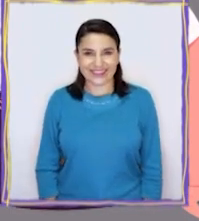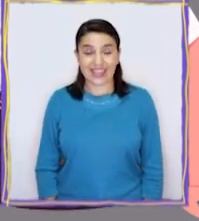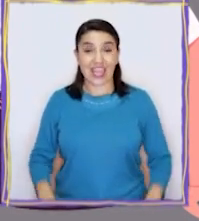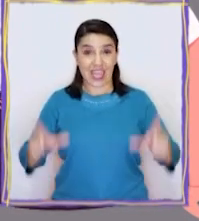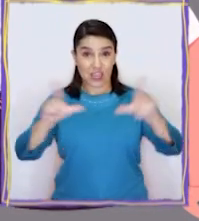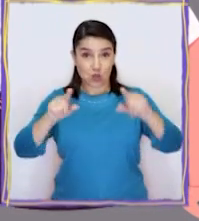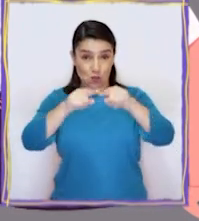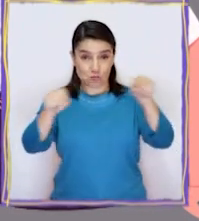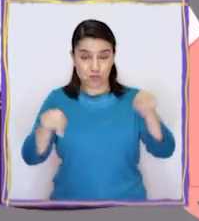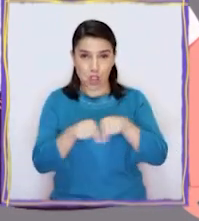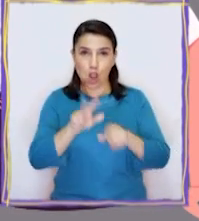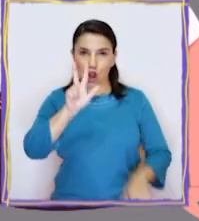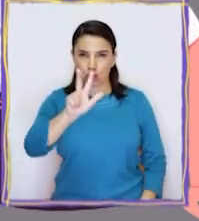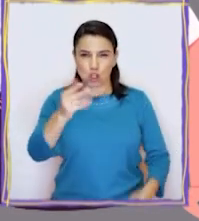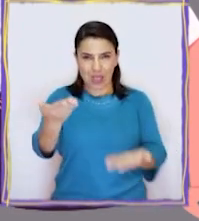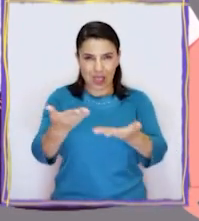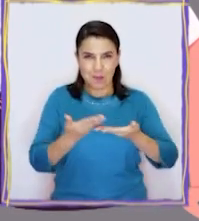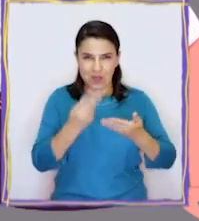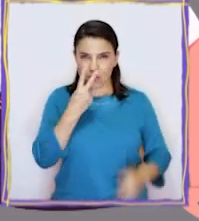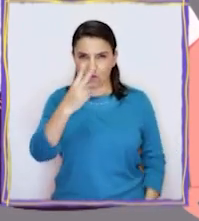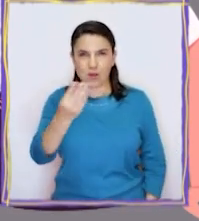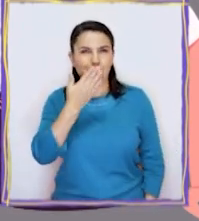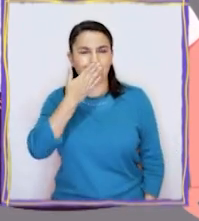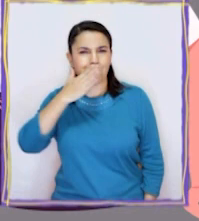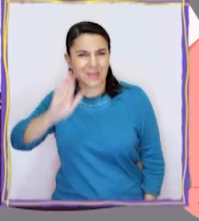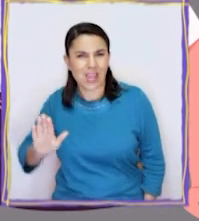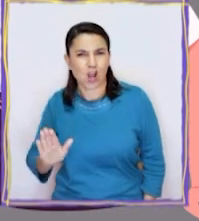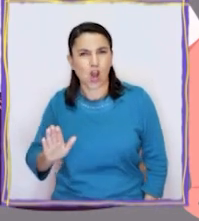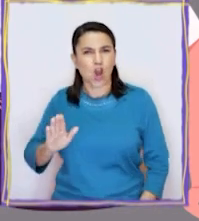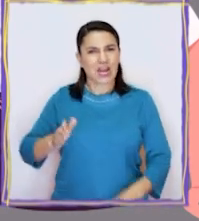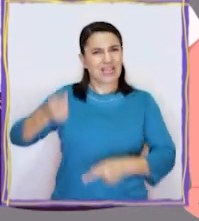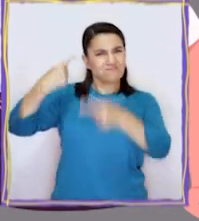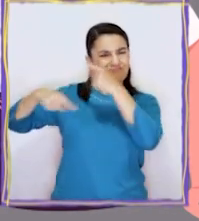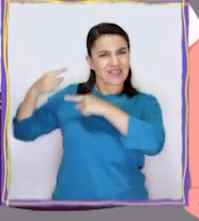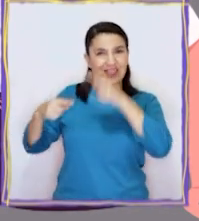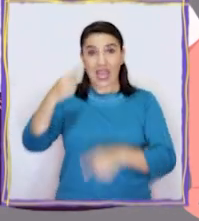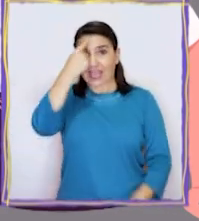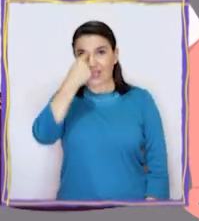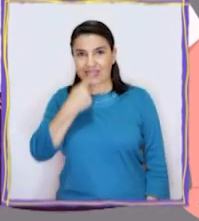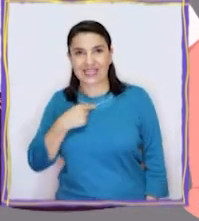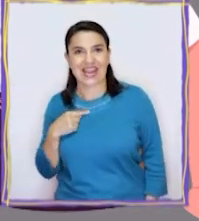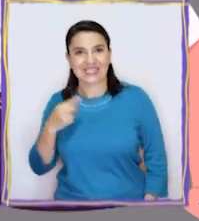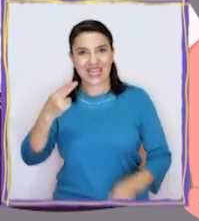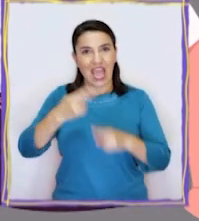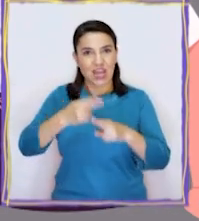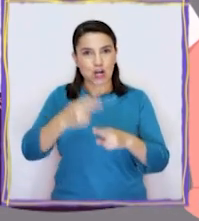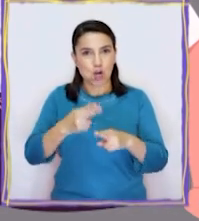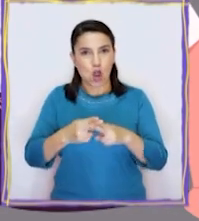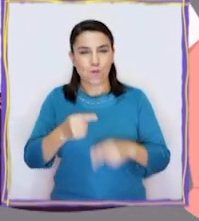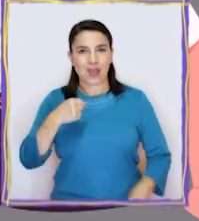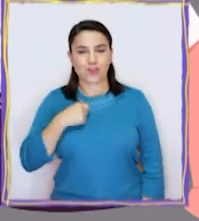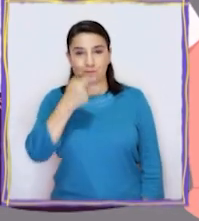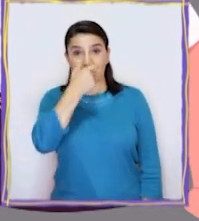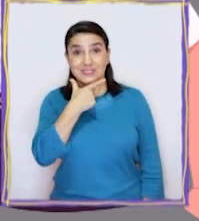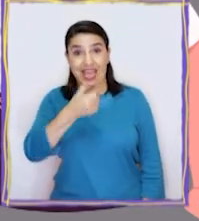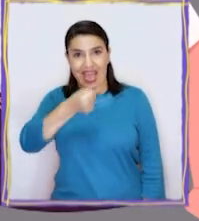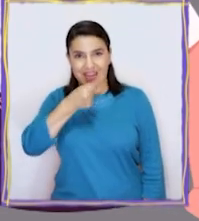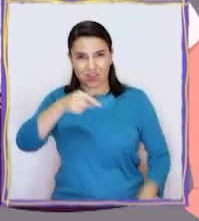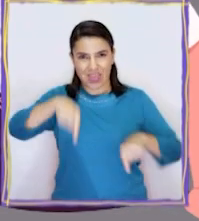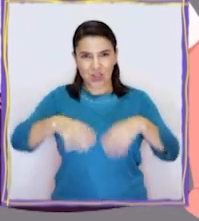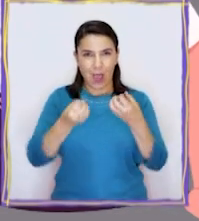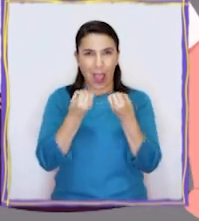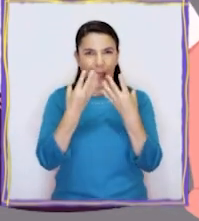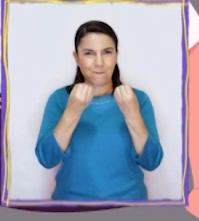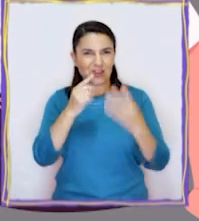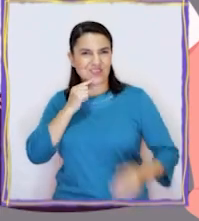Desde el Estudio 8 los invito a ver los mejores momentos de Grecia y Roma. Soy Chester, el animador y esto